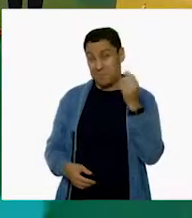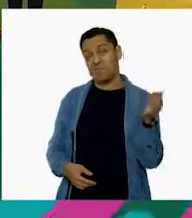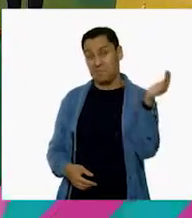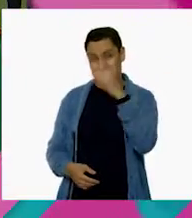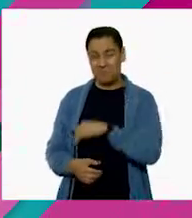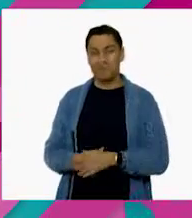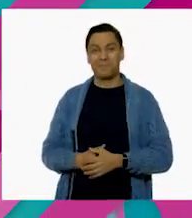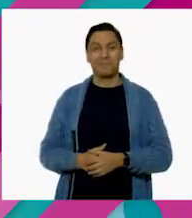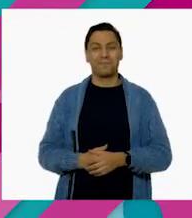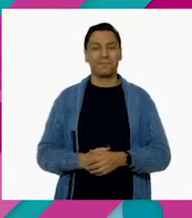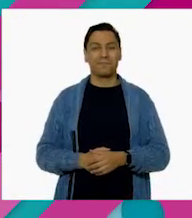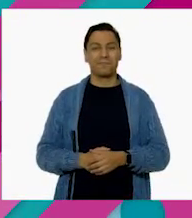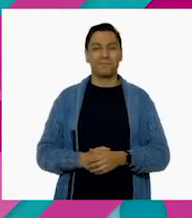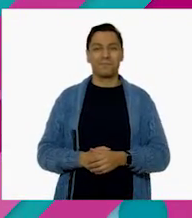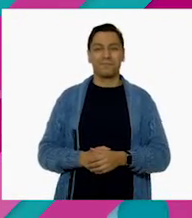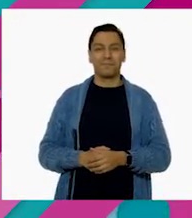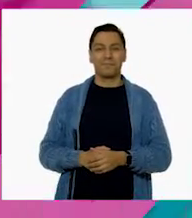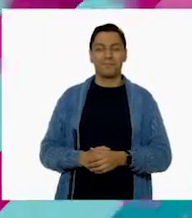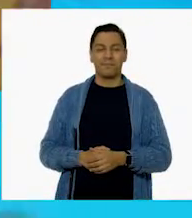Chicos, ¿cómo están? A ver.